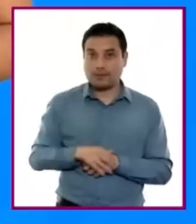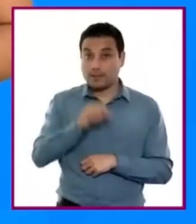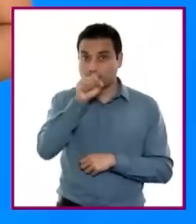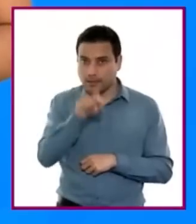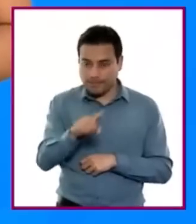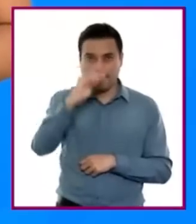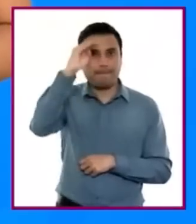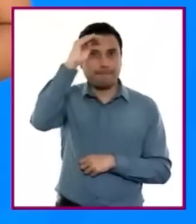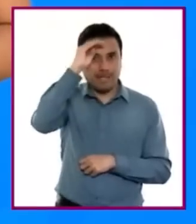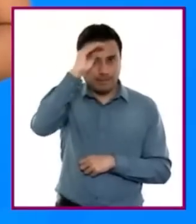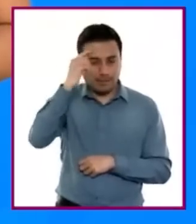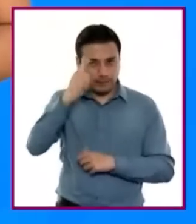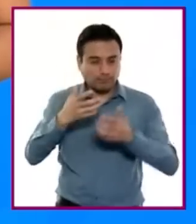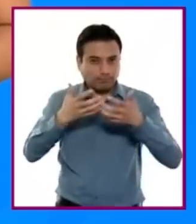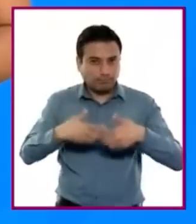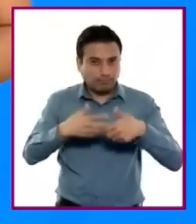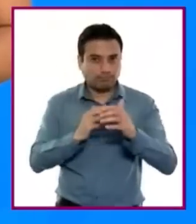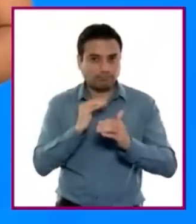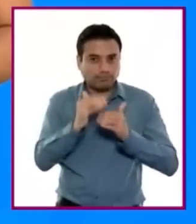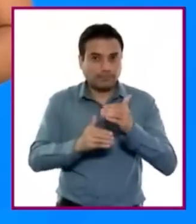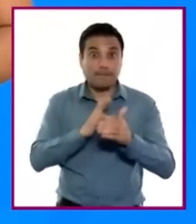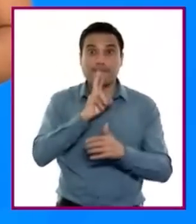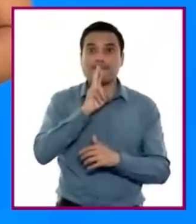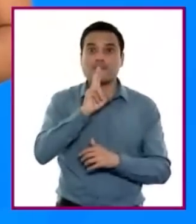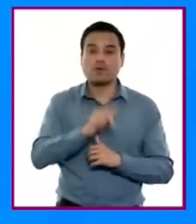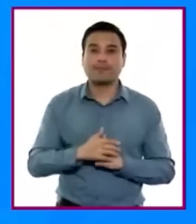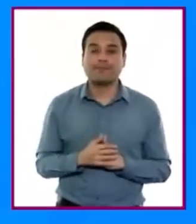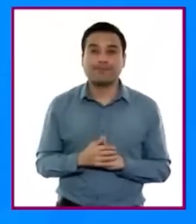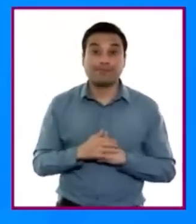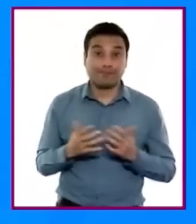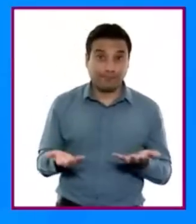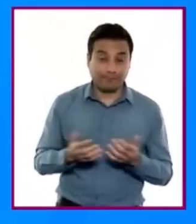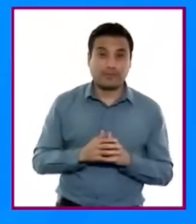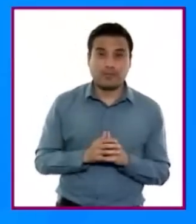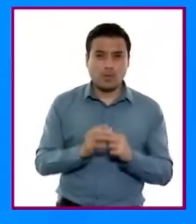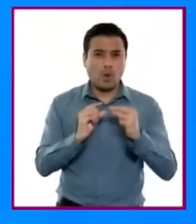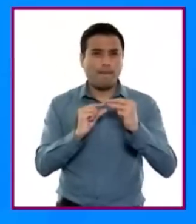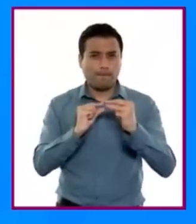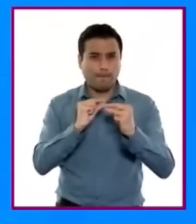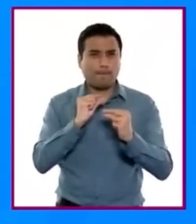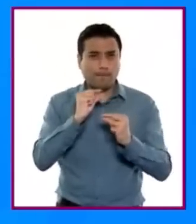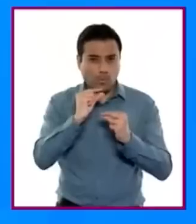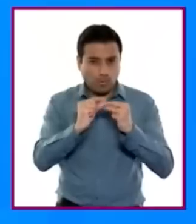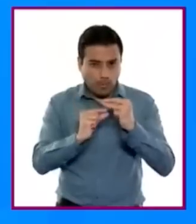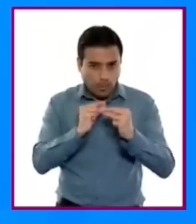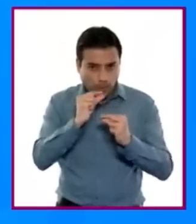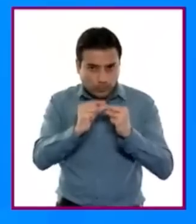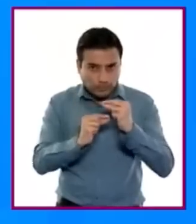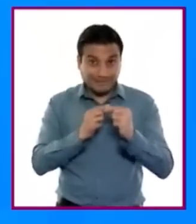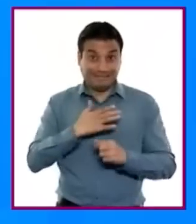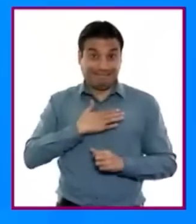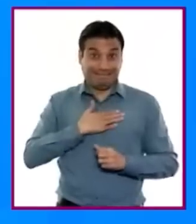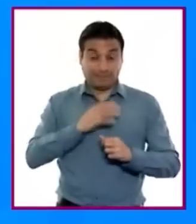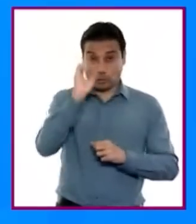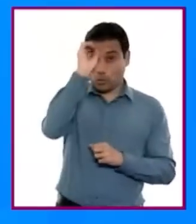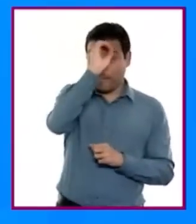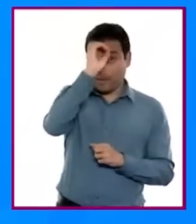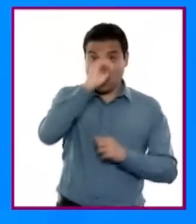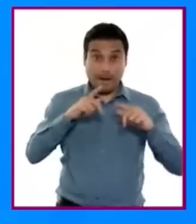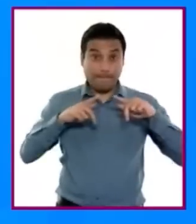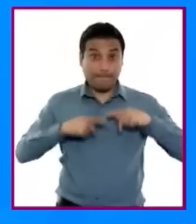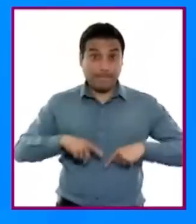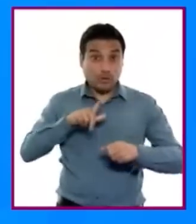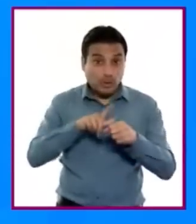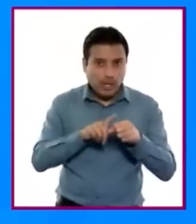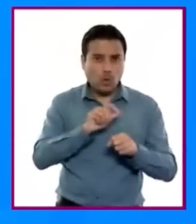forma de pensar y razonar respecto a cómo es el mundo y descentrándose paulatinamente de una visión personal para